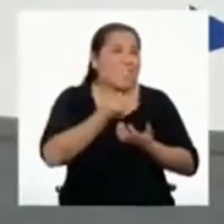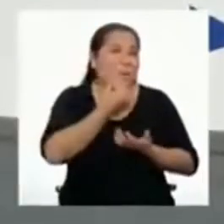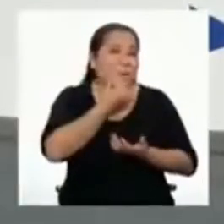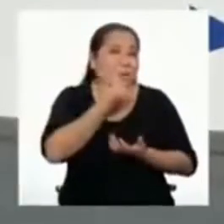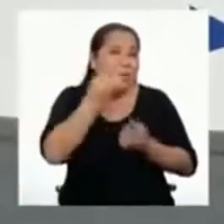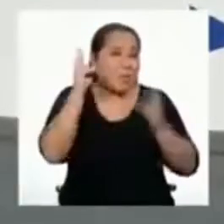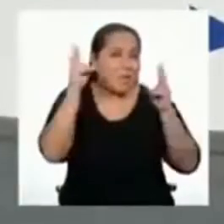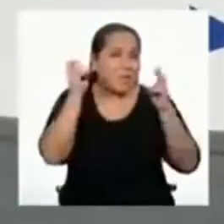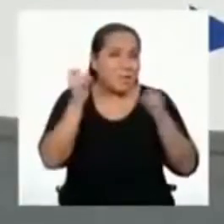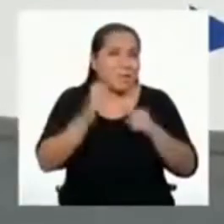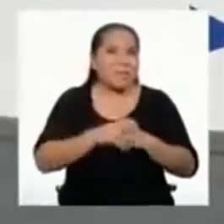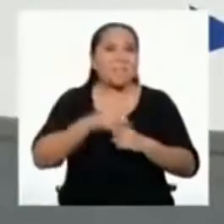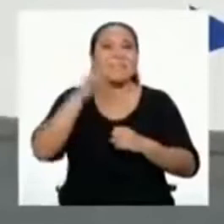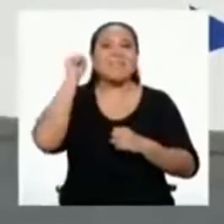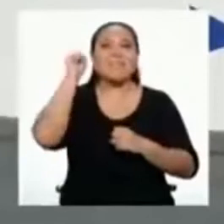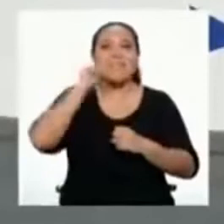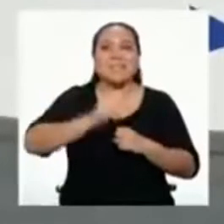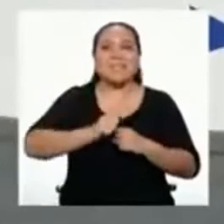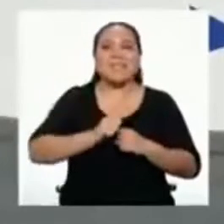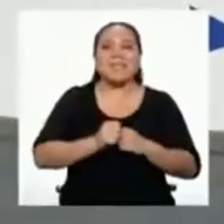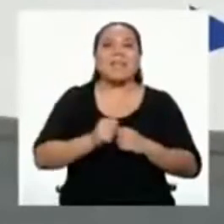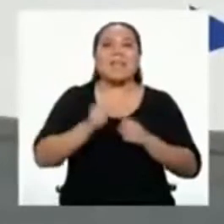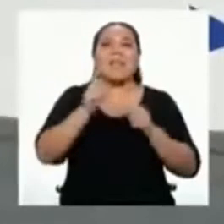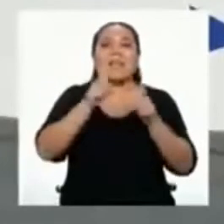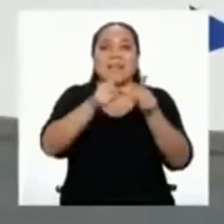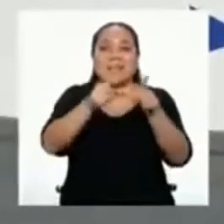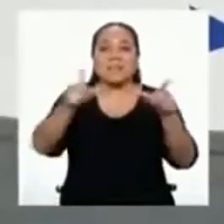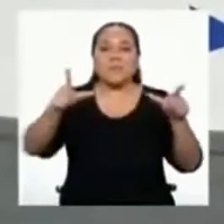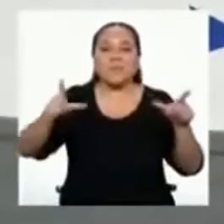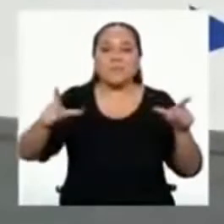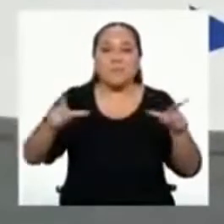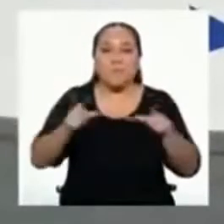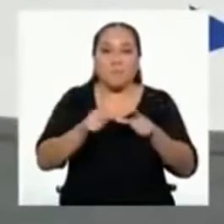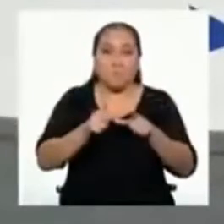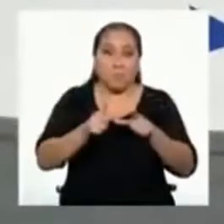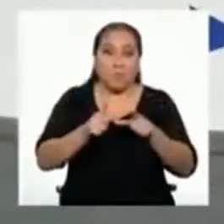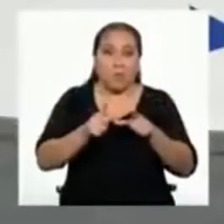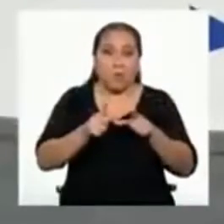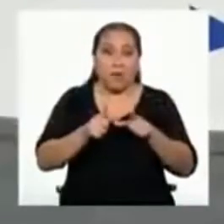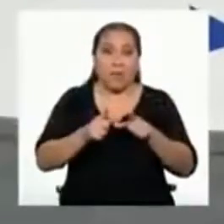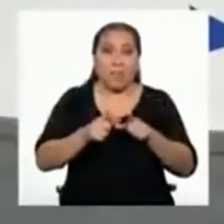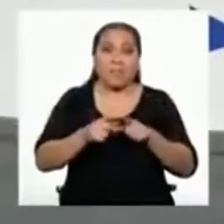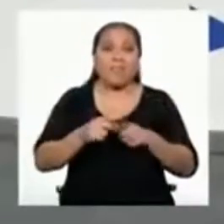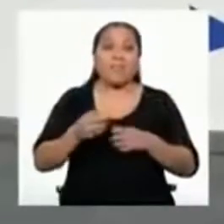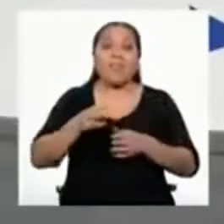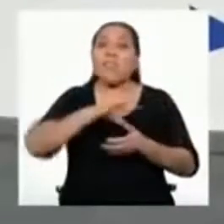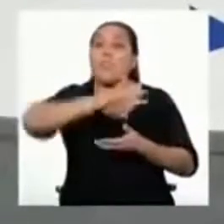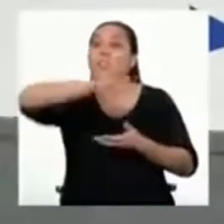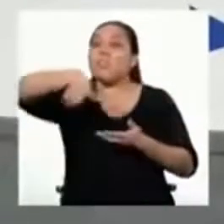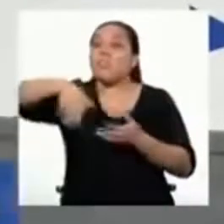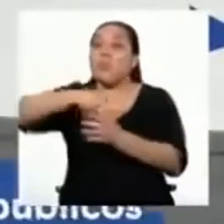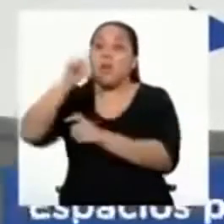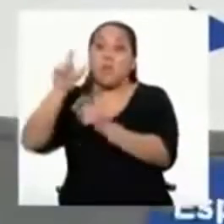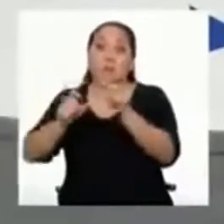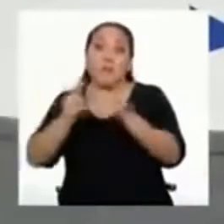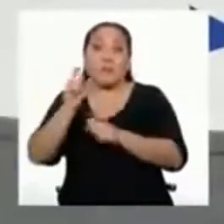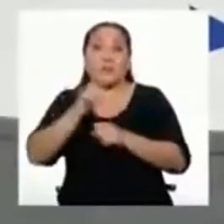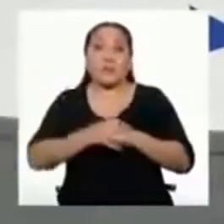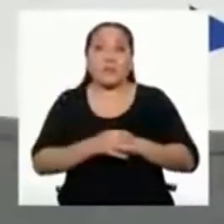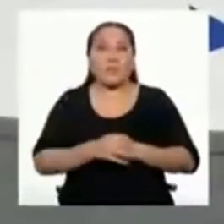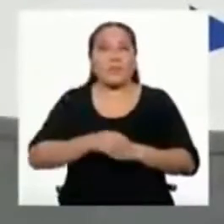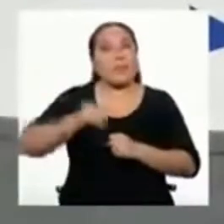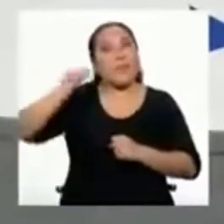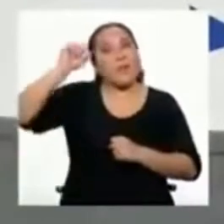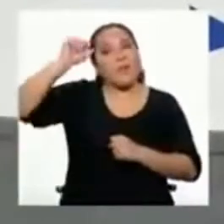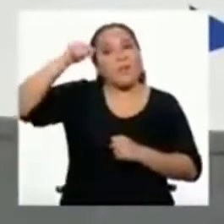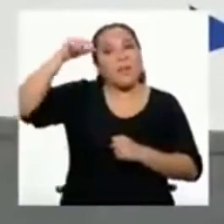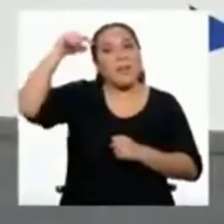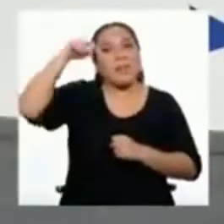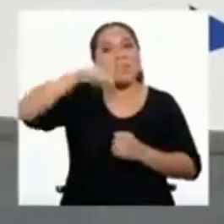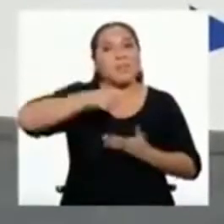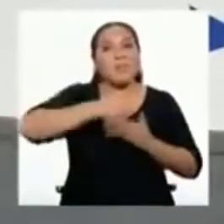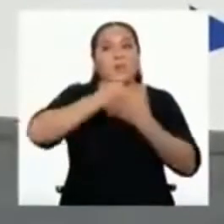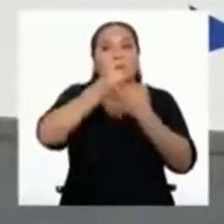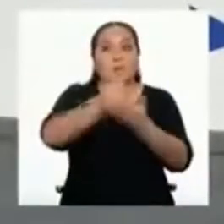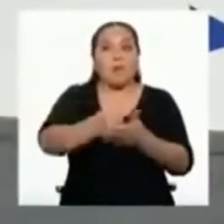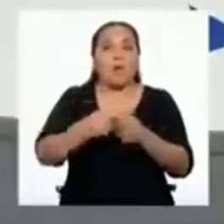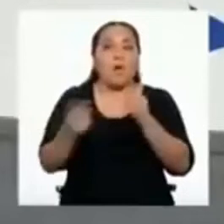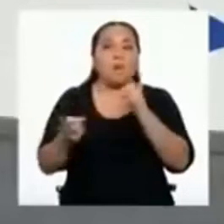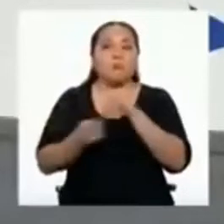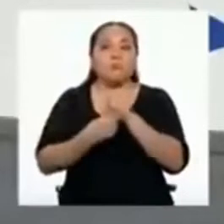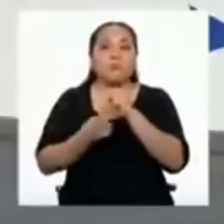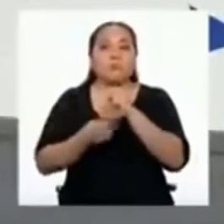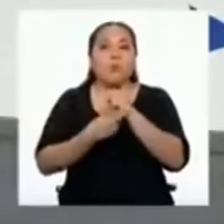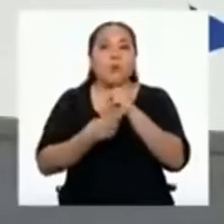Efectivamente, hablamos sobre los espacios públicos. Acuérdate que lo que vamos a repasar te servirá para tu trabajo final en el cual